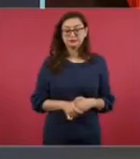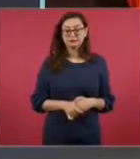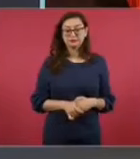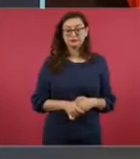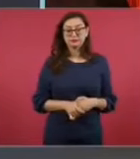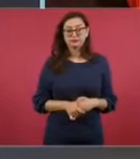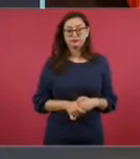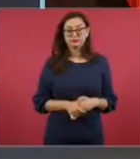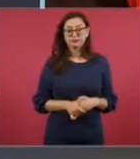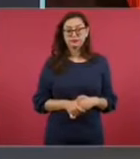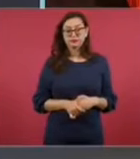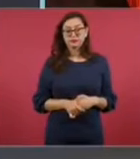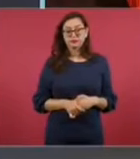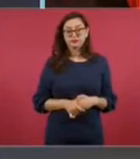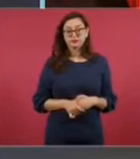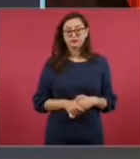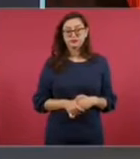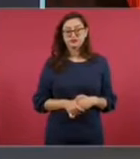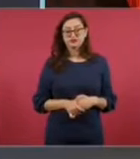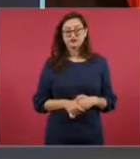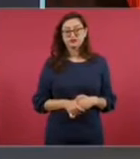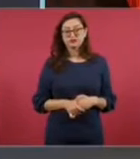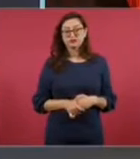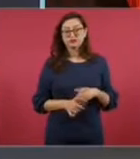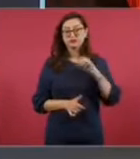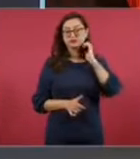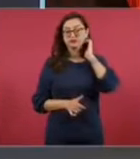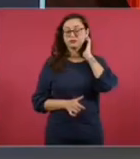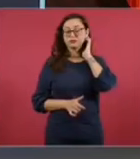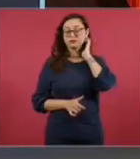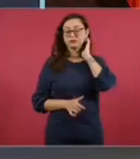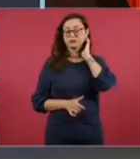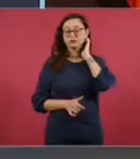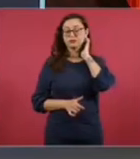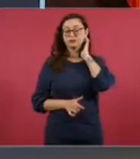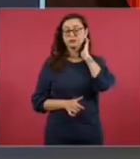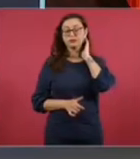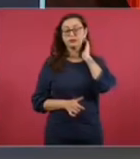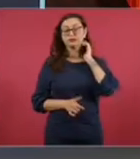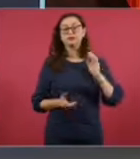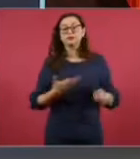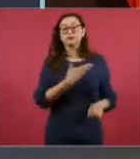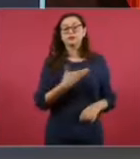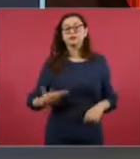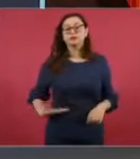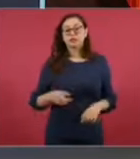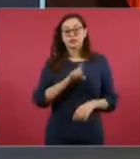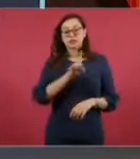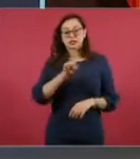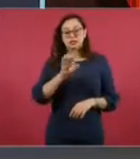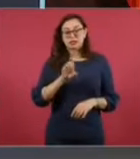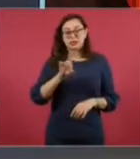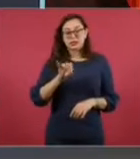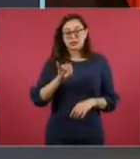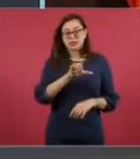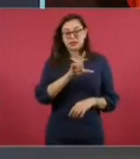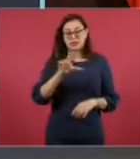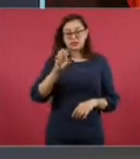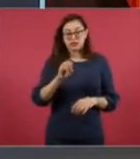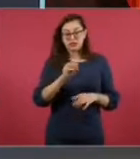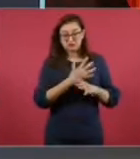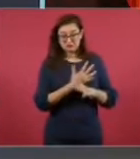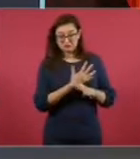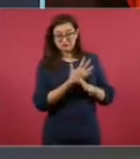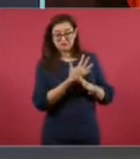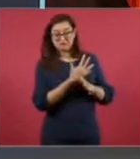Miren, lo que decía Cedillo, que eso estaba de moda en ese entonces. No me